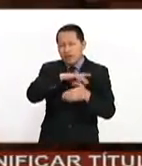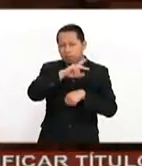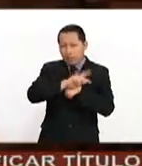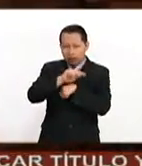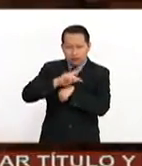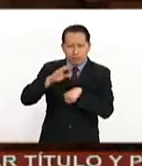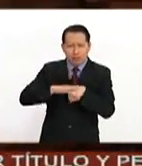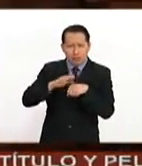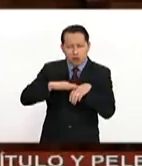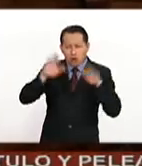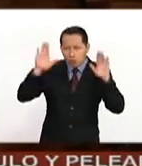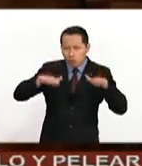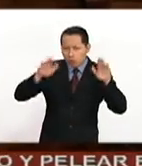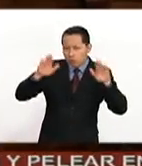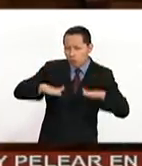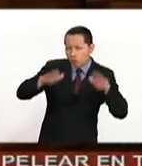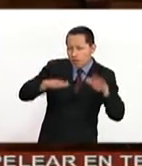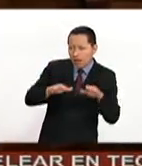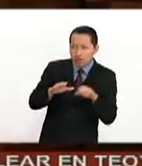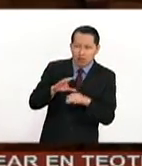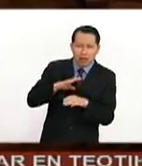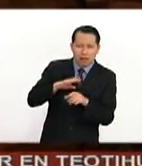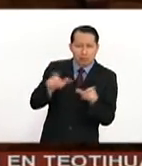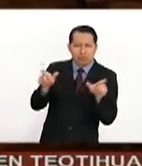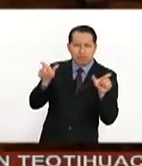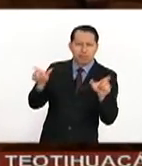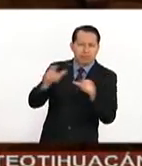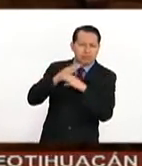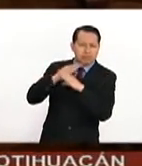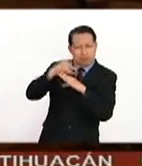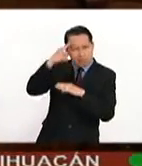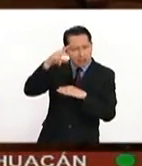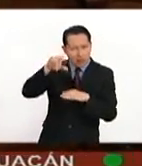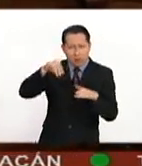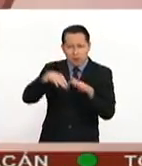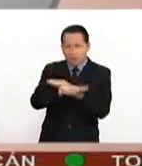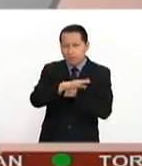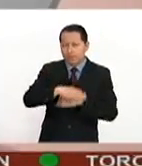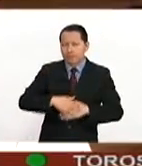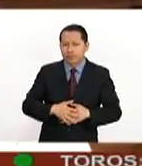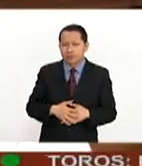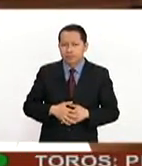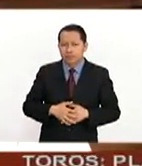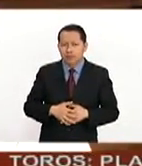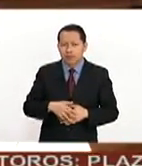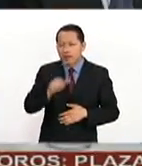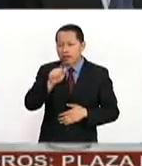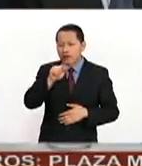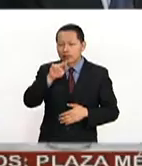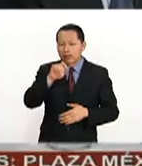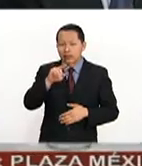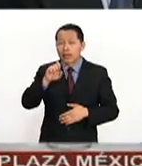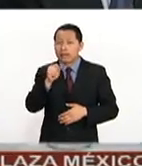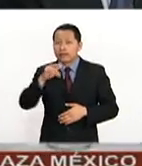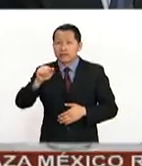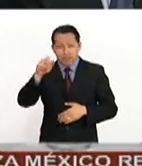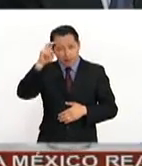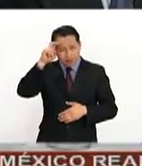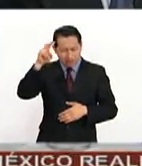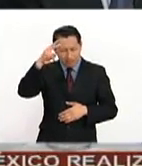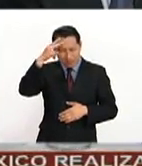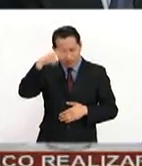No podemos permitir que nuestra nación become un santuario para los extremistas. Astrid Silva, Dreamer mexicana,